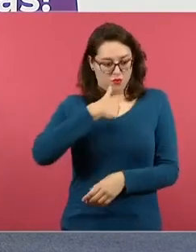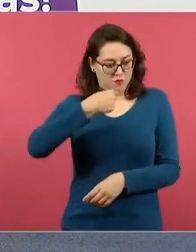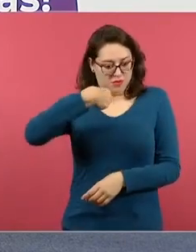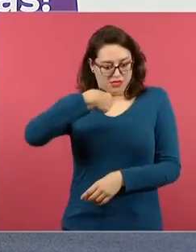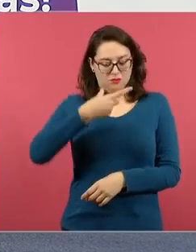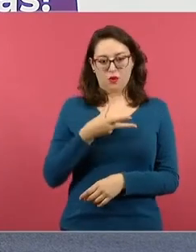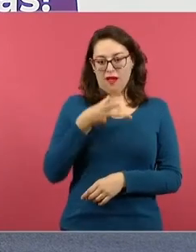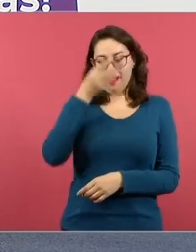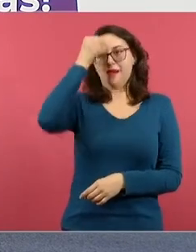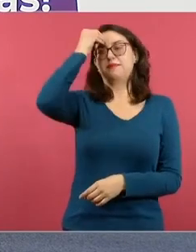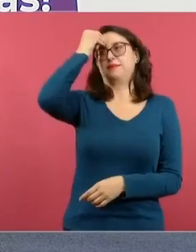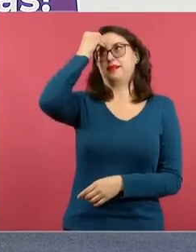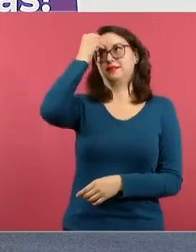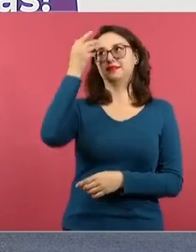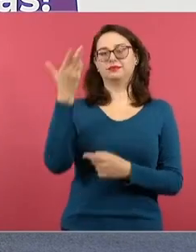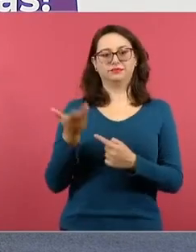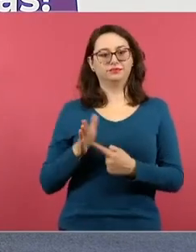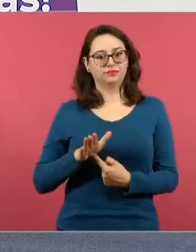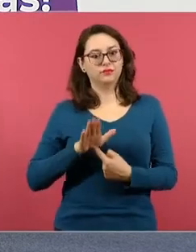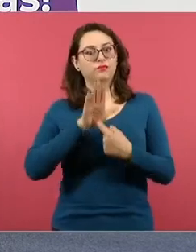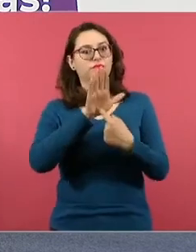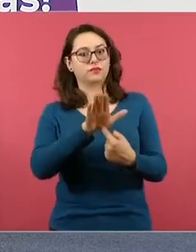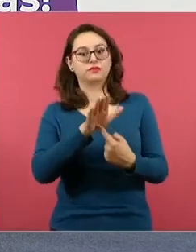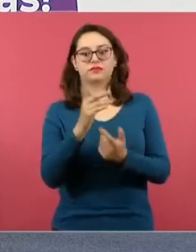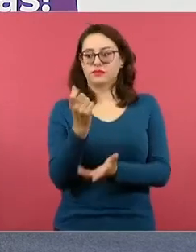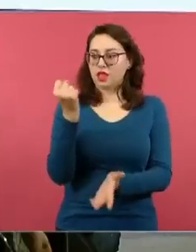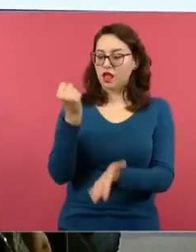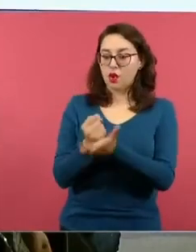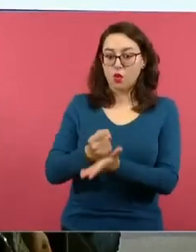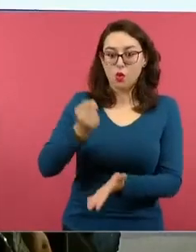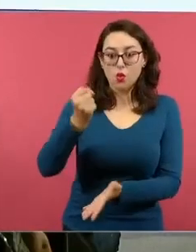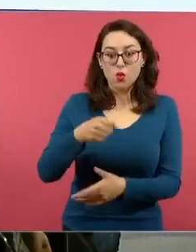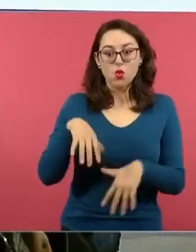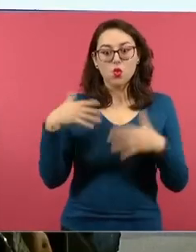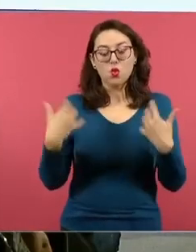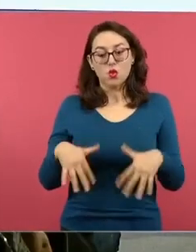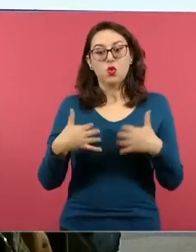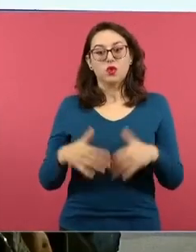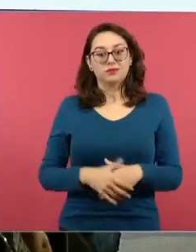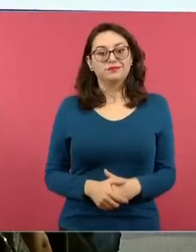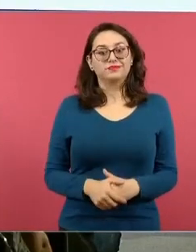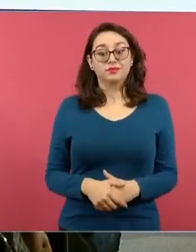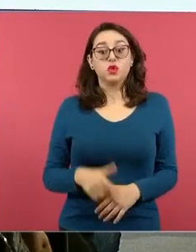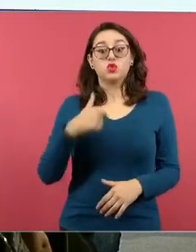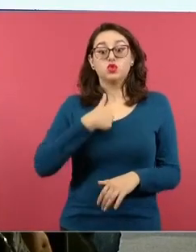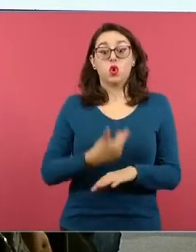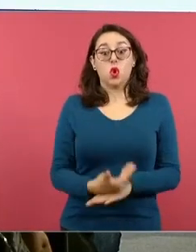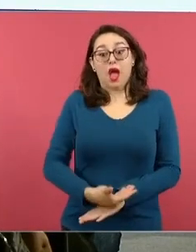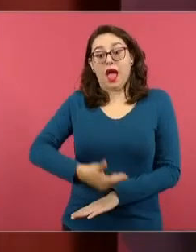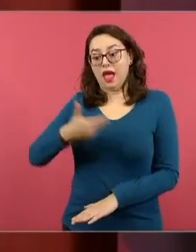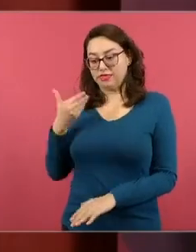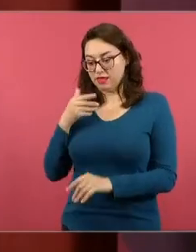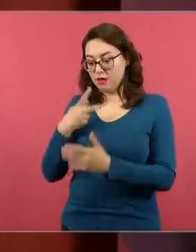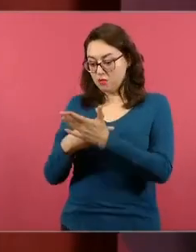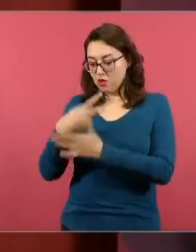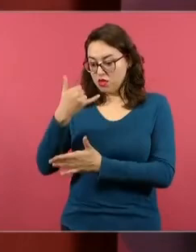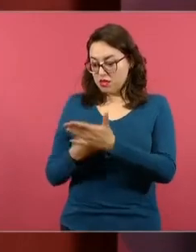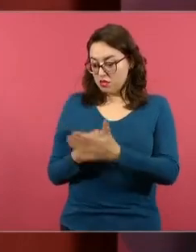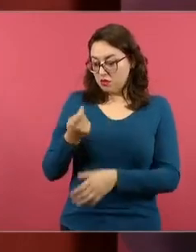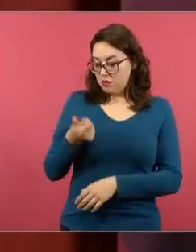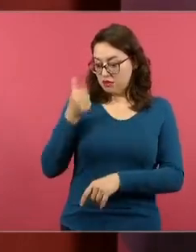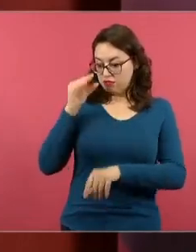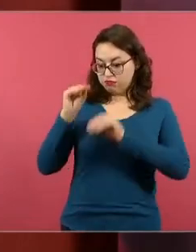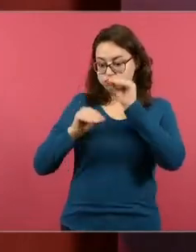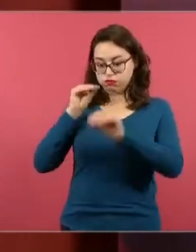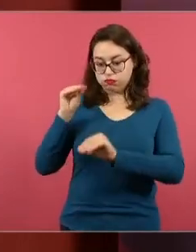que tuve que reconstruir, ¿por qué? Porque todavía tenía algunas fallas